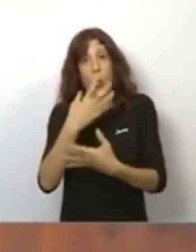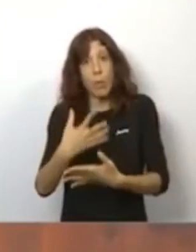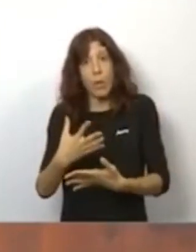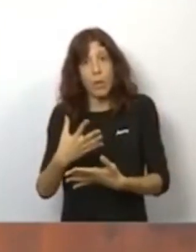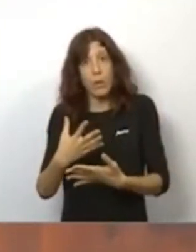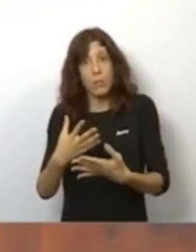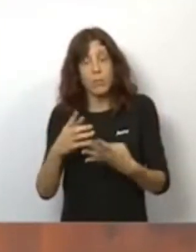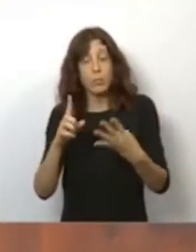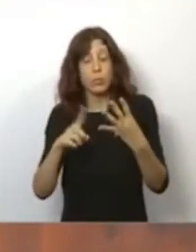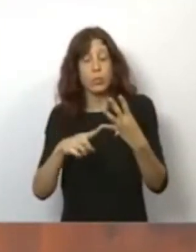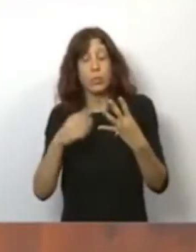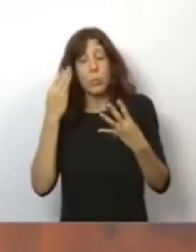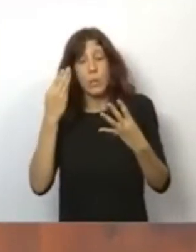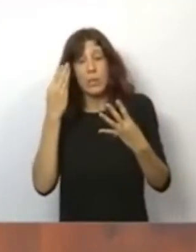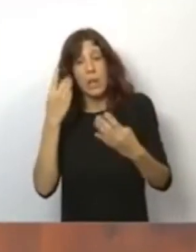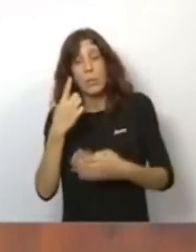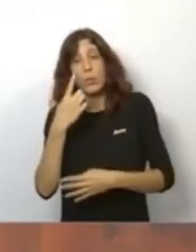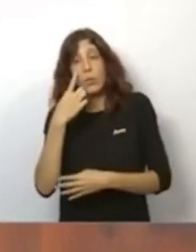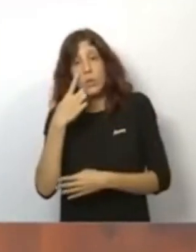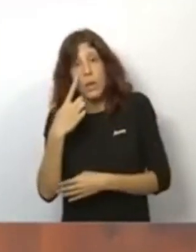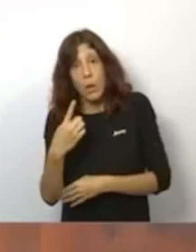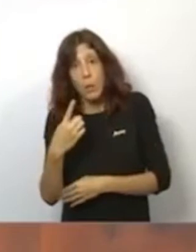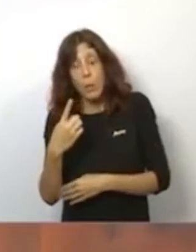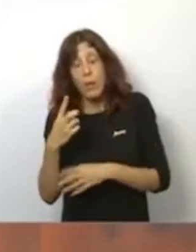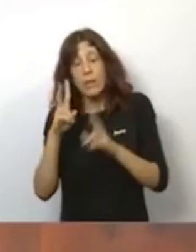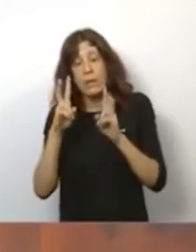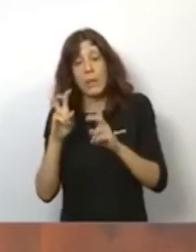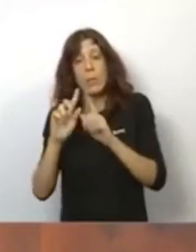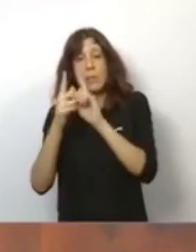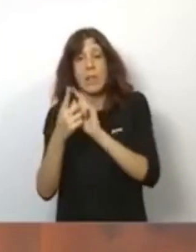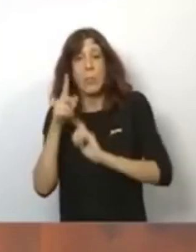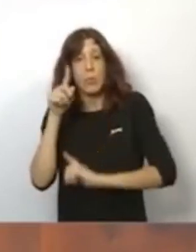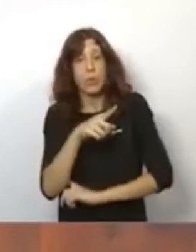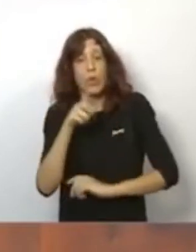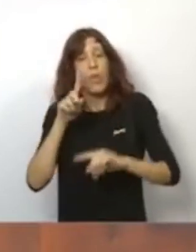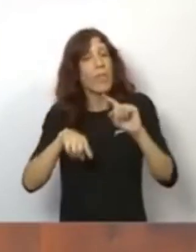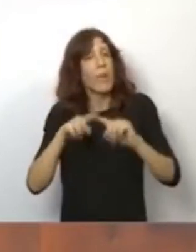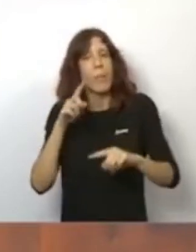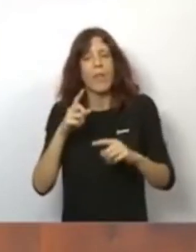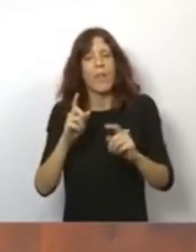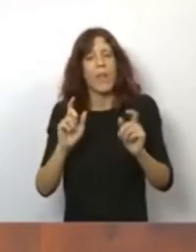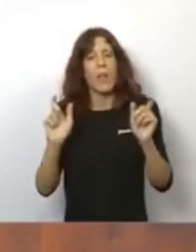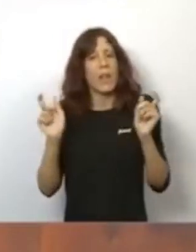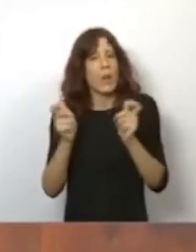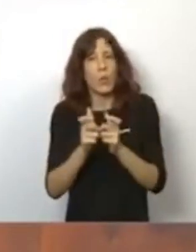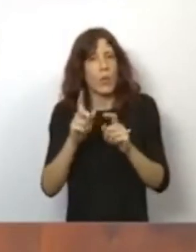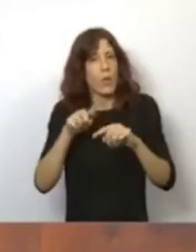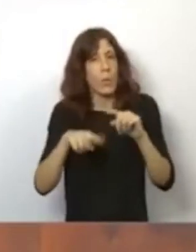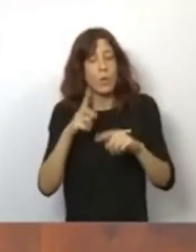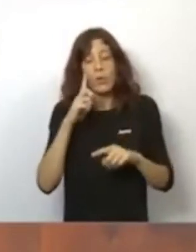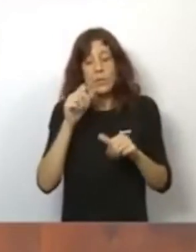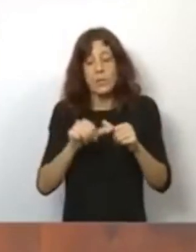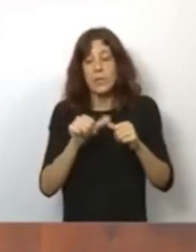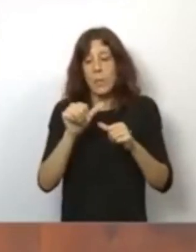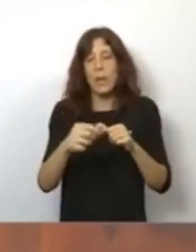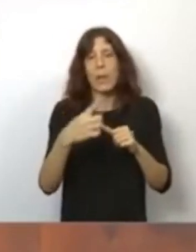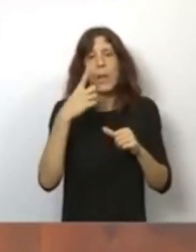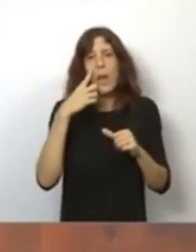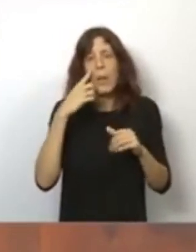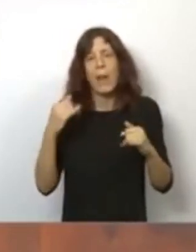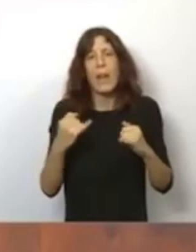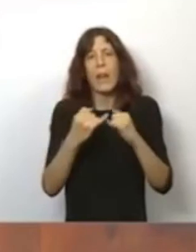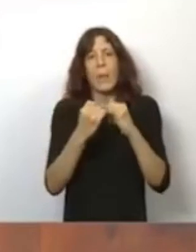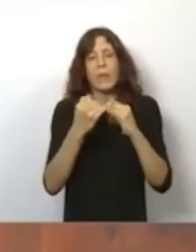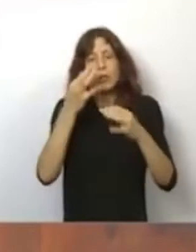pues nos plantearemos, evidentemente, algunas cuestiones. Por eso, la reunión de la semana que viene, para concretar esos actos